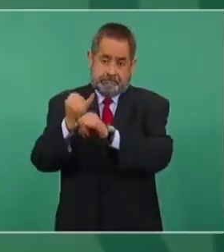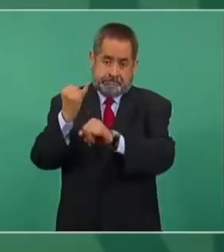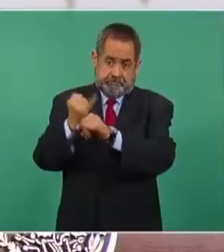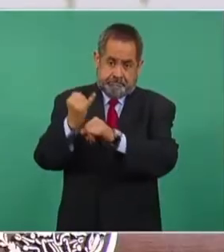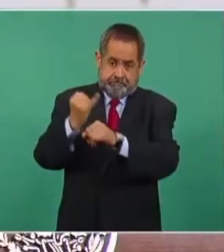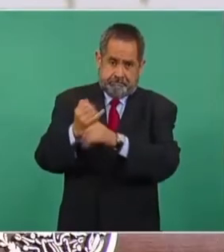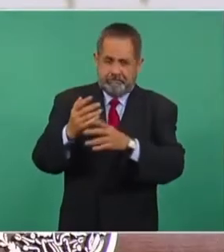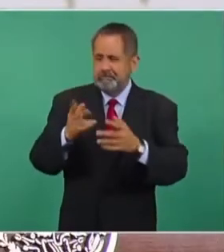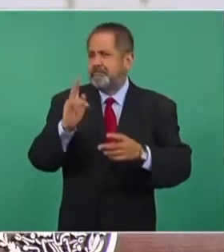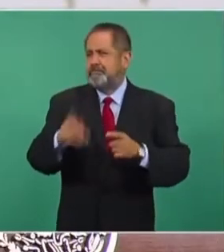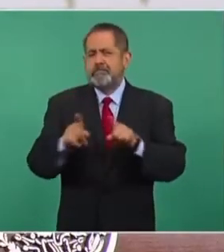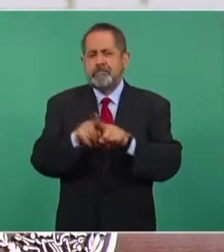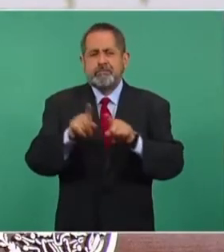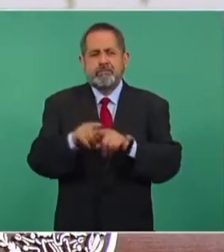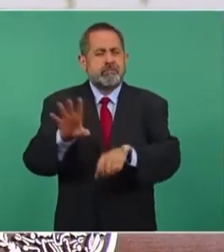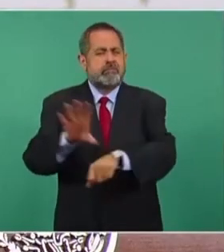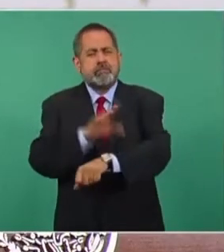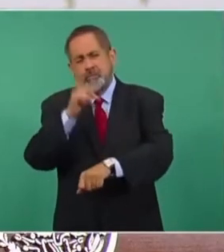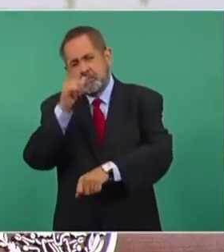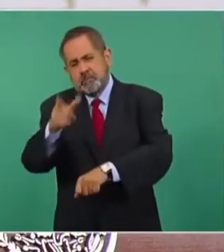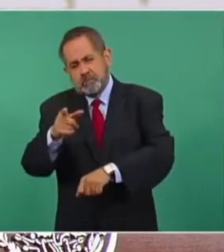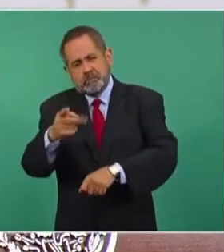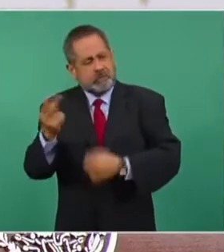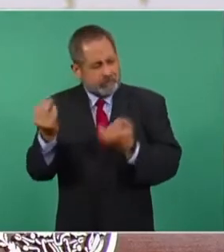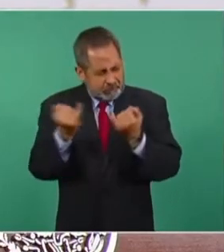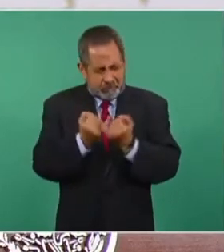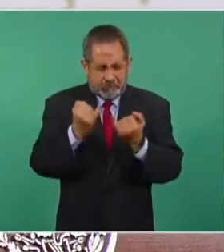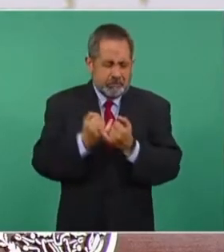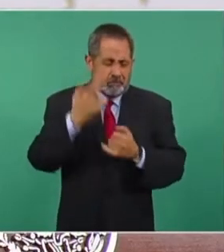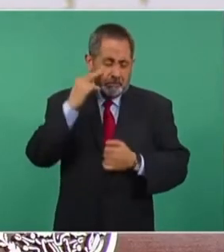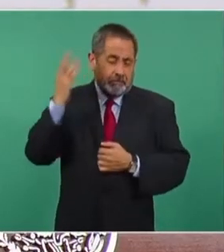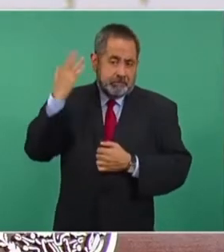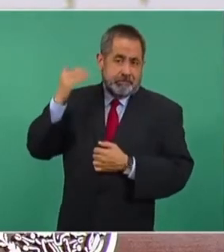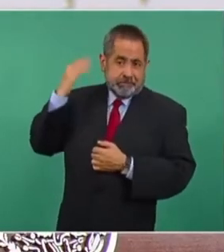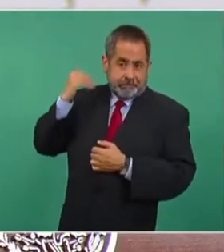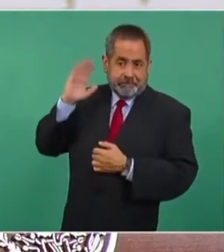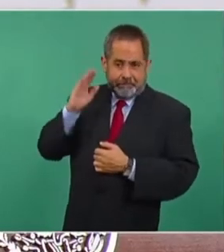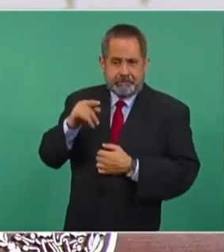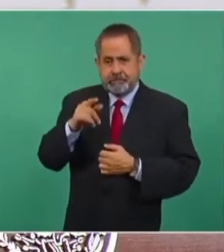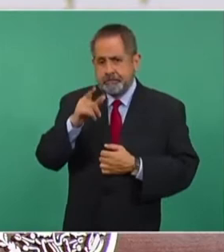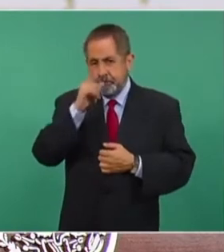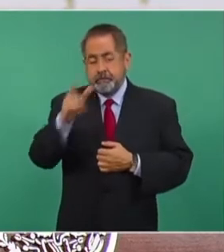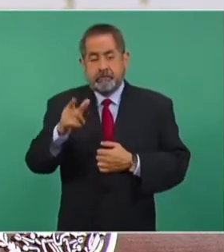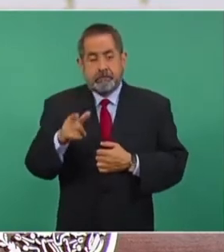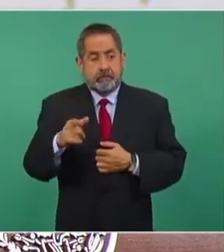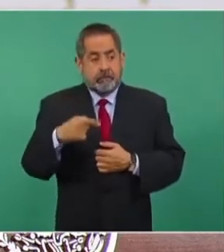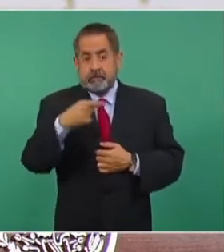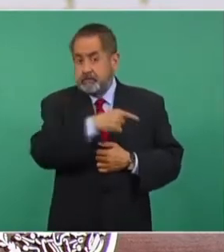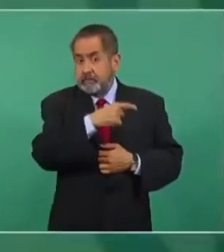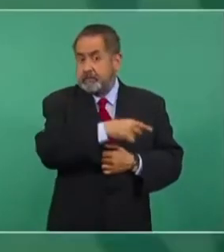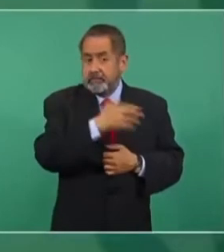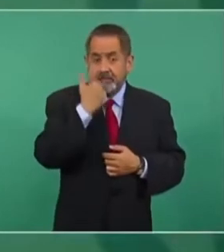como en el caso de la industria eléctrica en otros tiempos, y es a lo que nos quieren